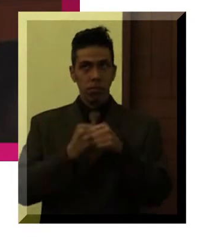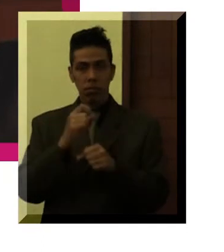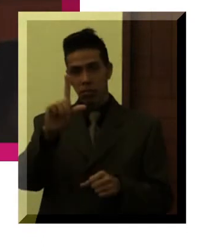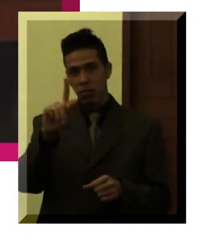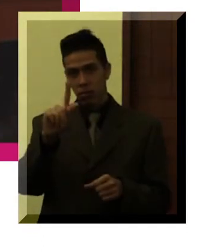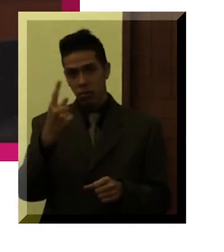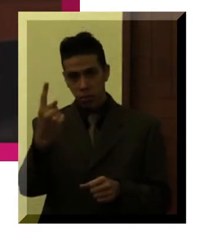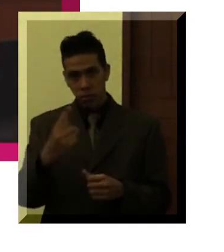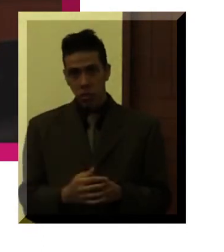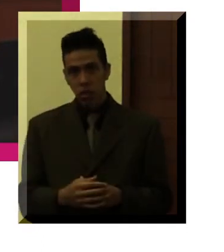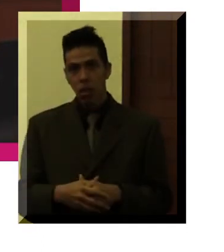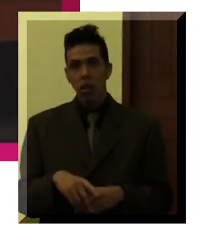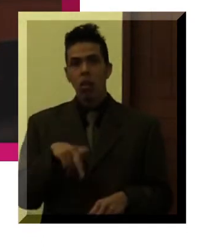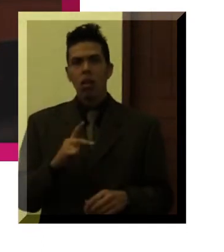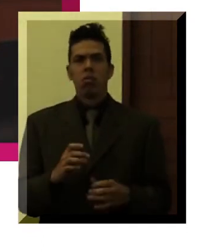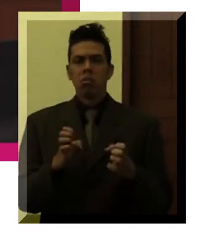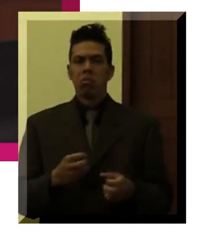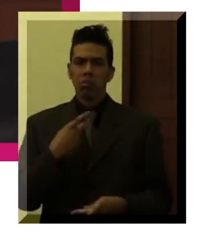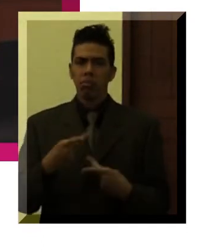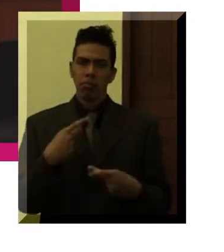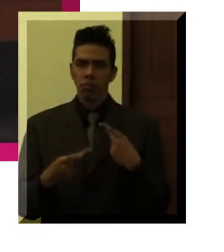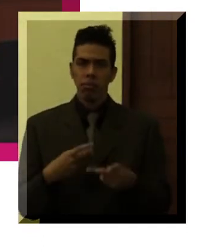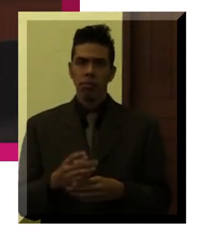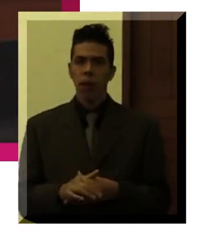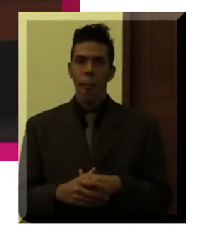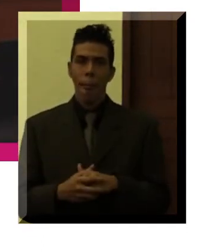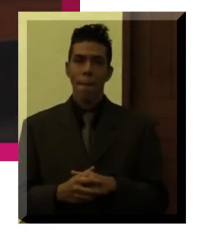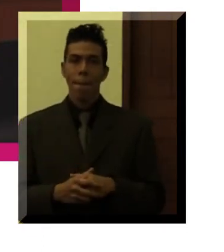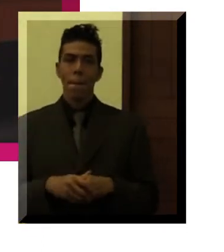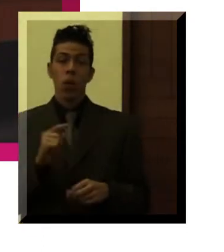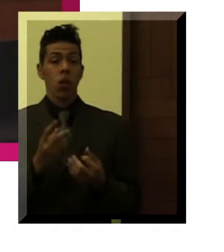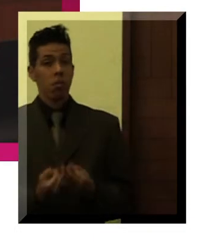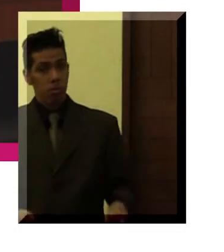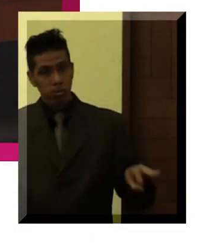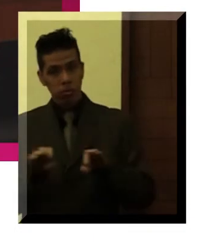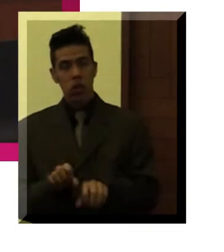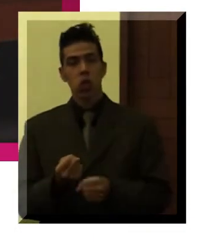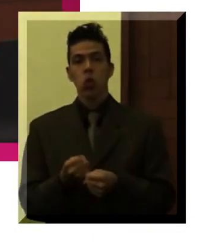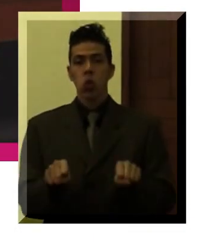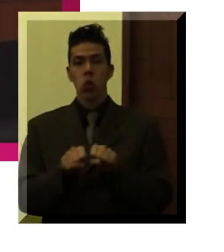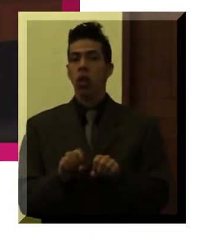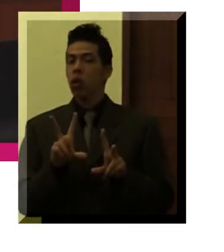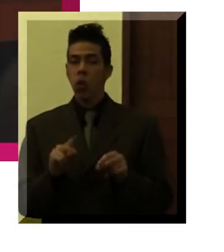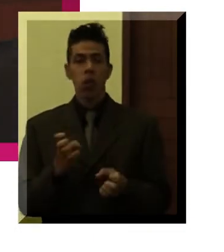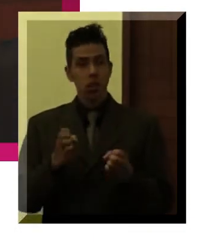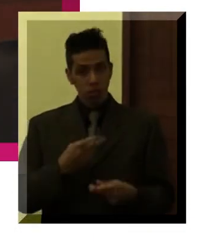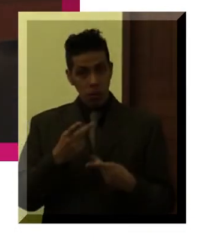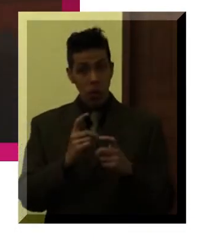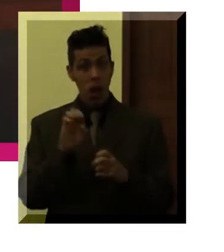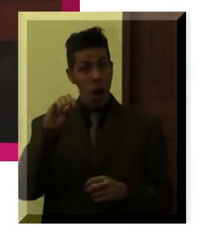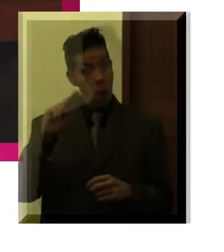71. Y no estamos hablando de una parte social de un Estado totalitario. No,